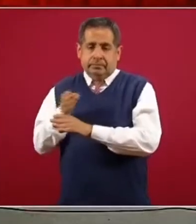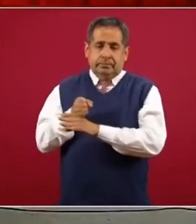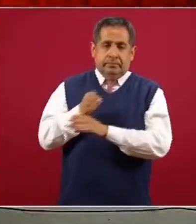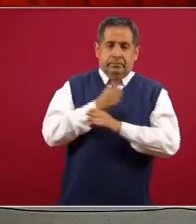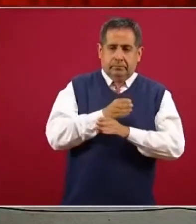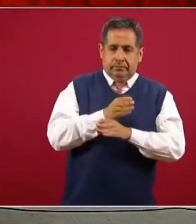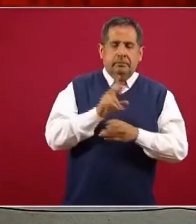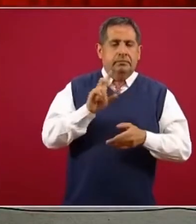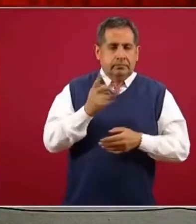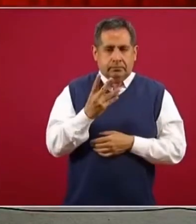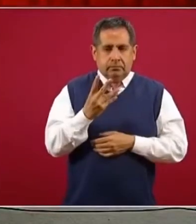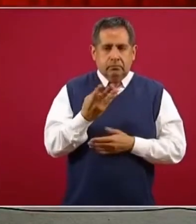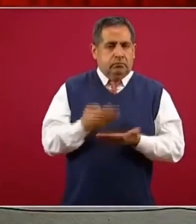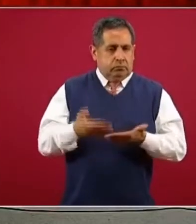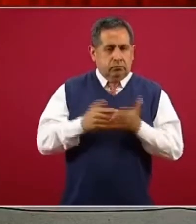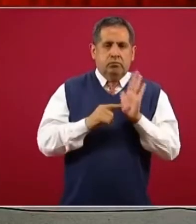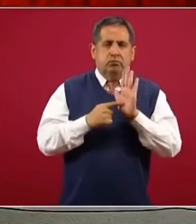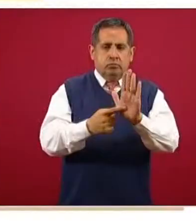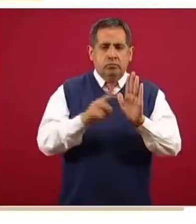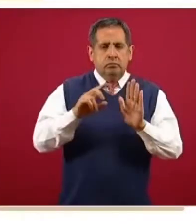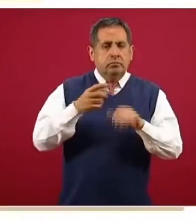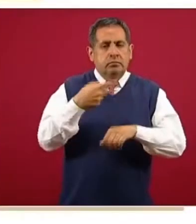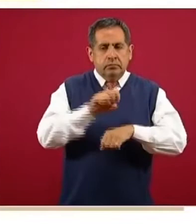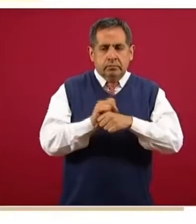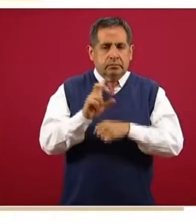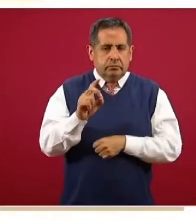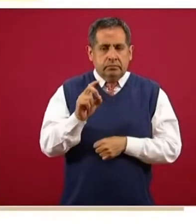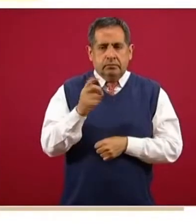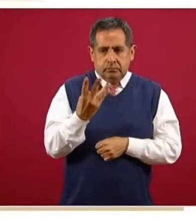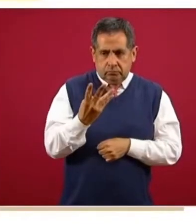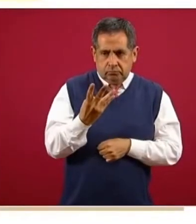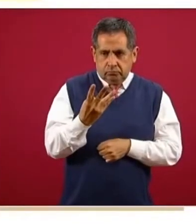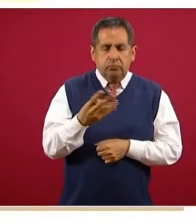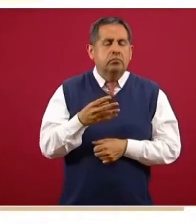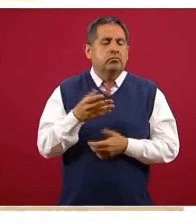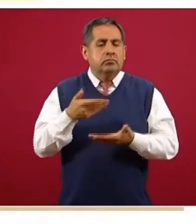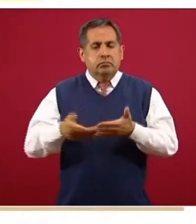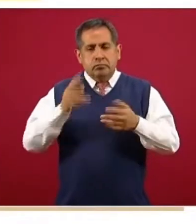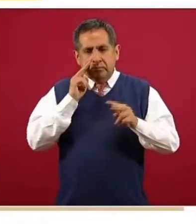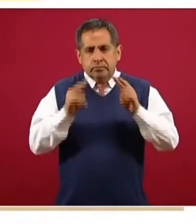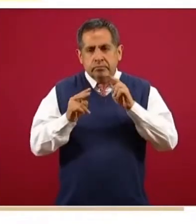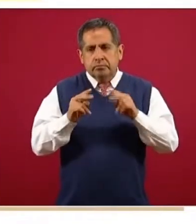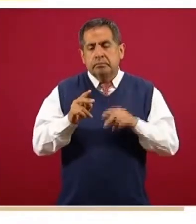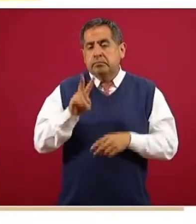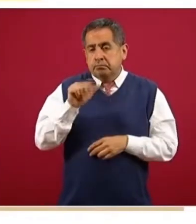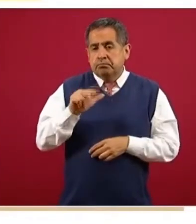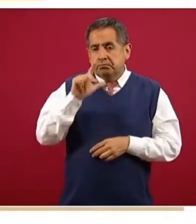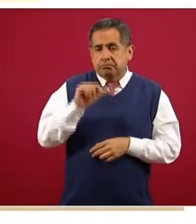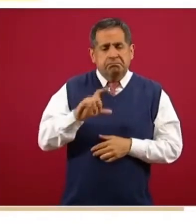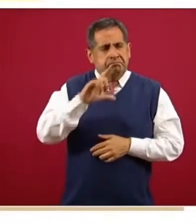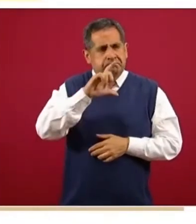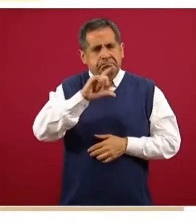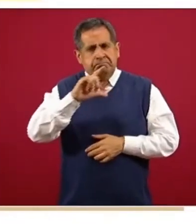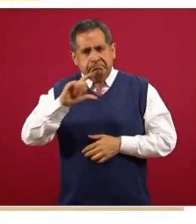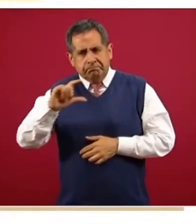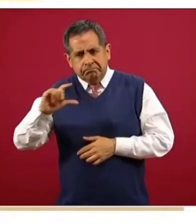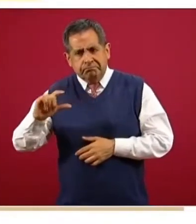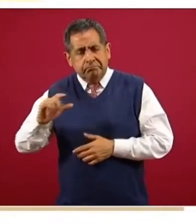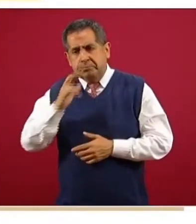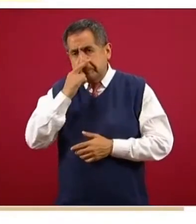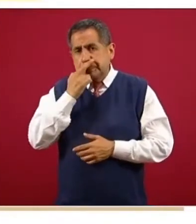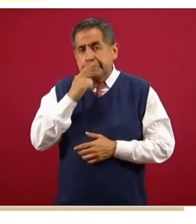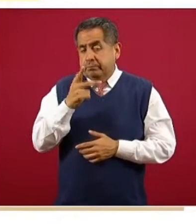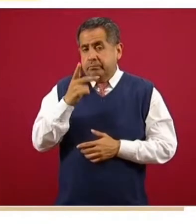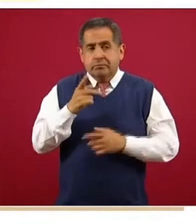dos semanas, pues muestra o continúa teniendo esta tendencia descendente como porcentaje de positividad que